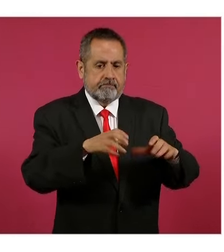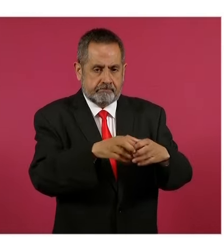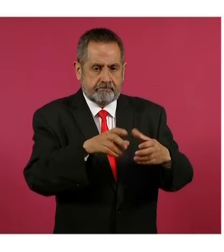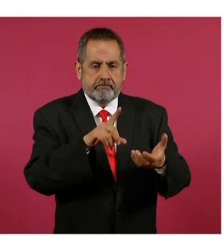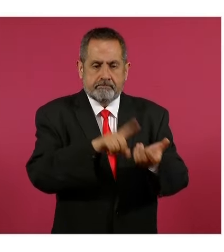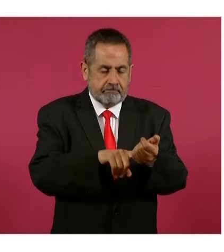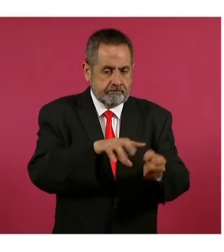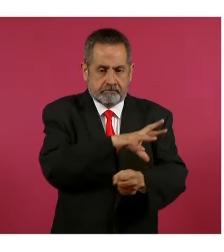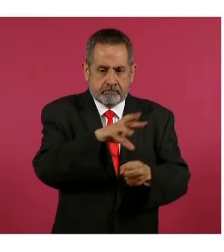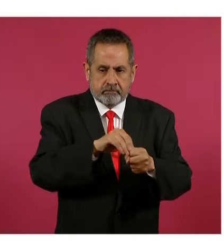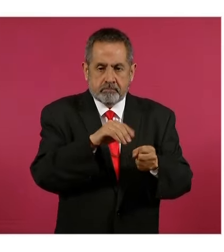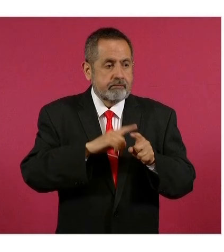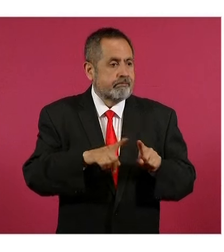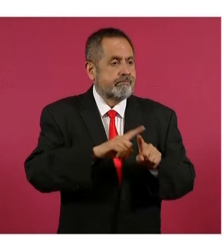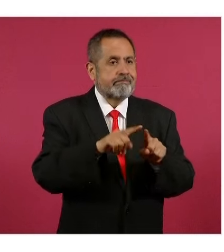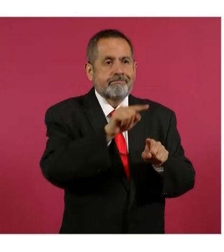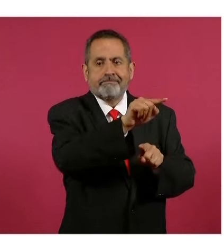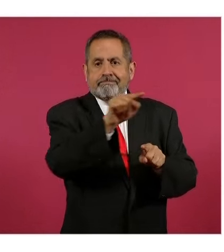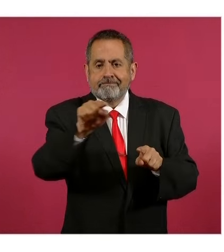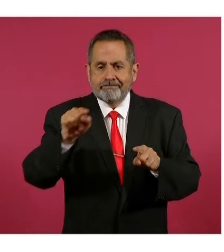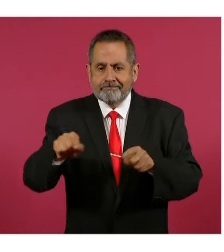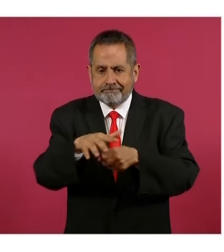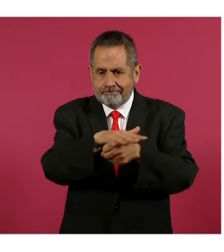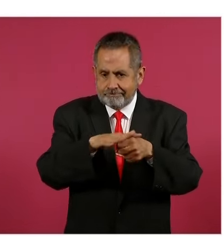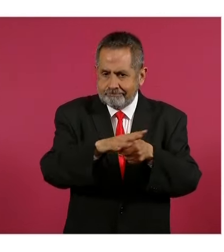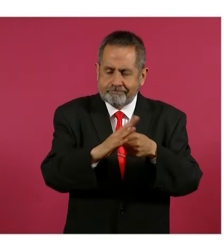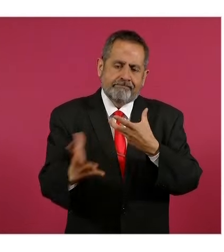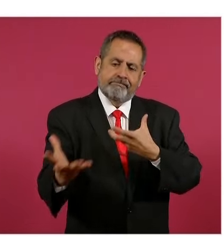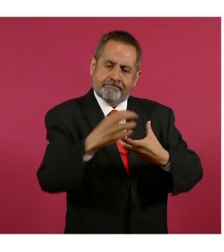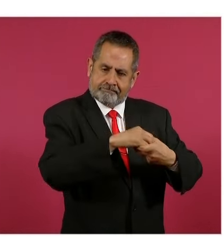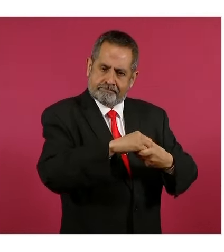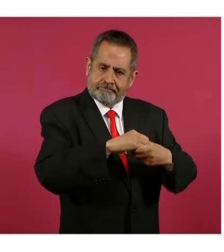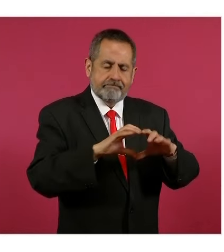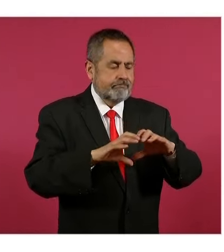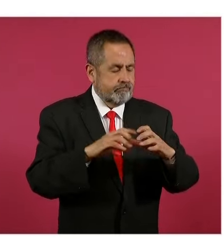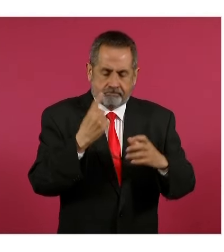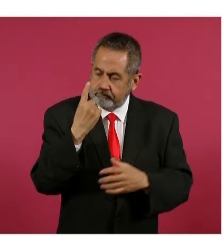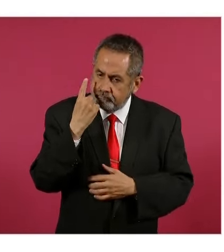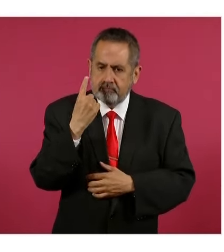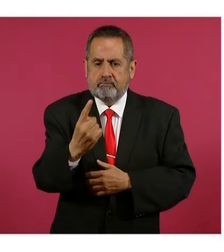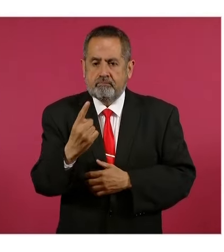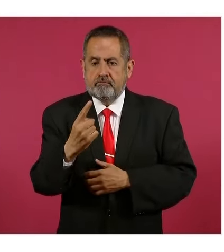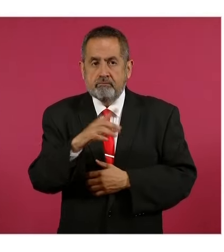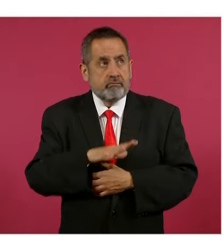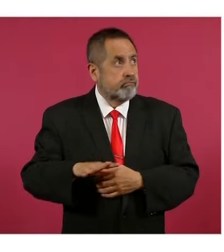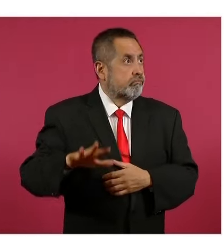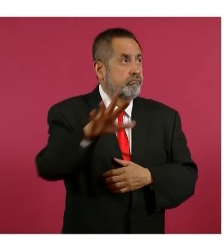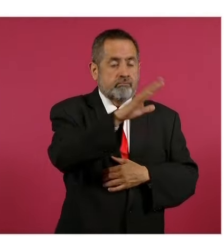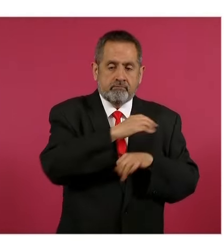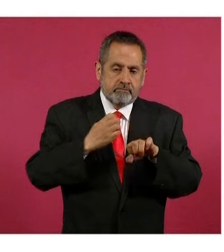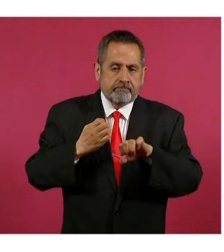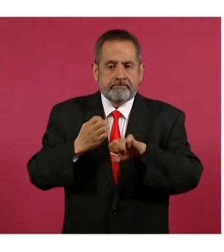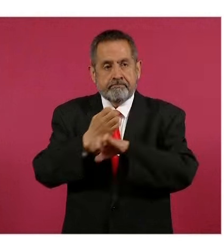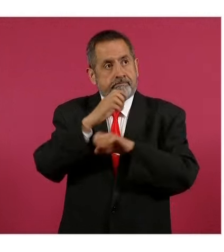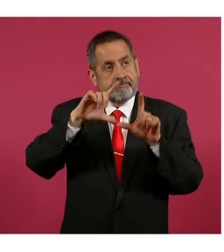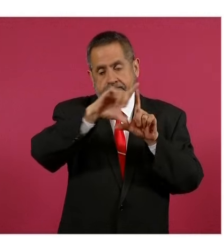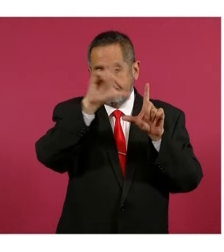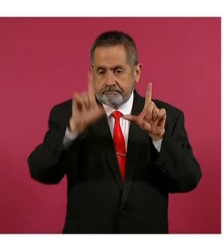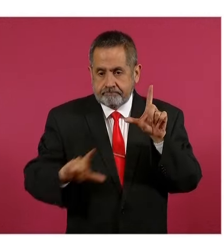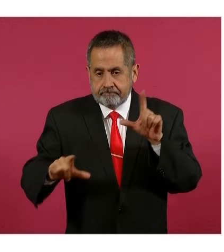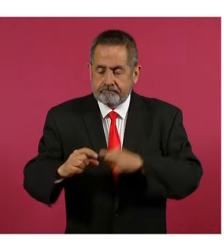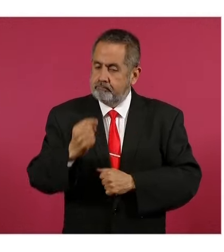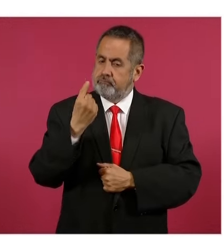competencia de los tribunales electorales locales para que haya una sola autoridad, que es finalmente la que hoy está